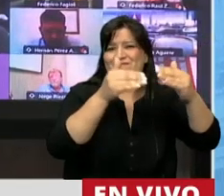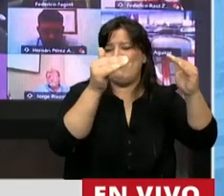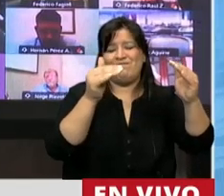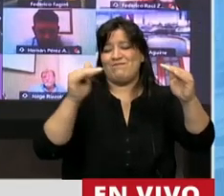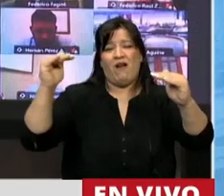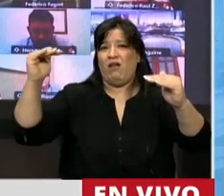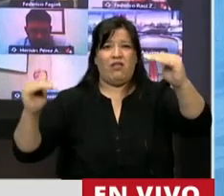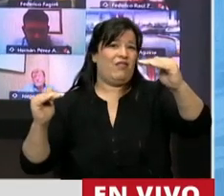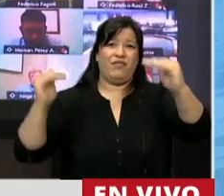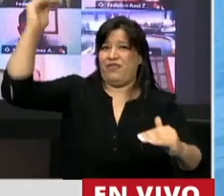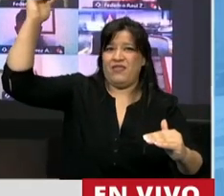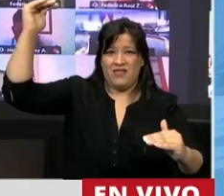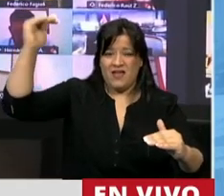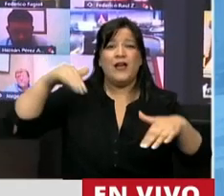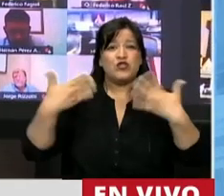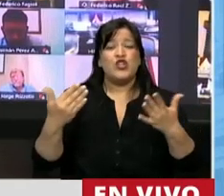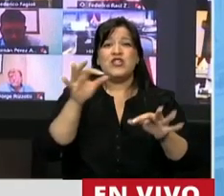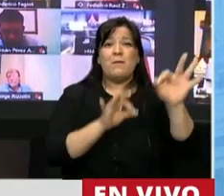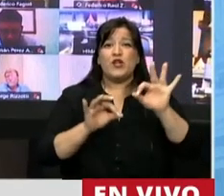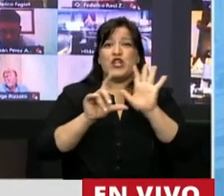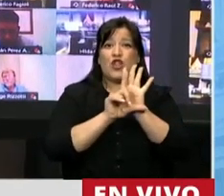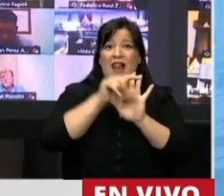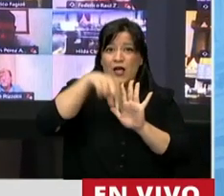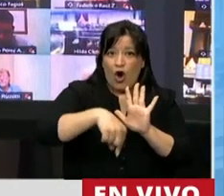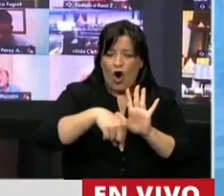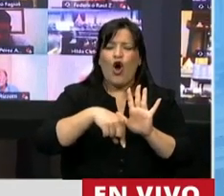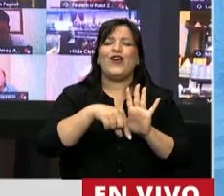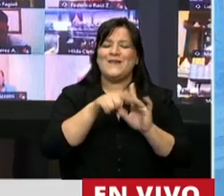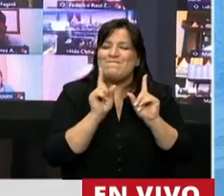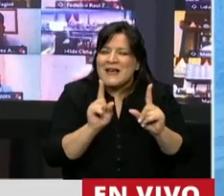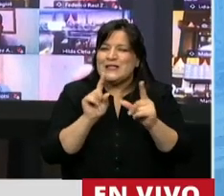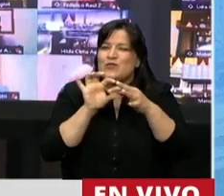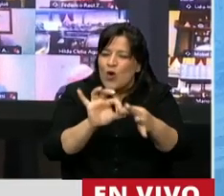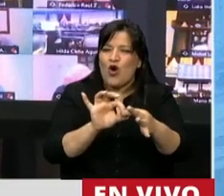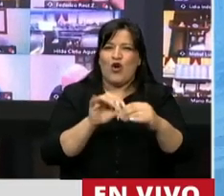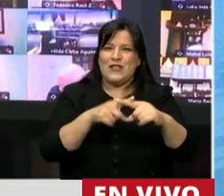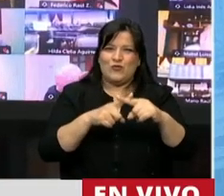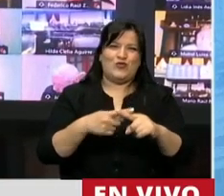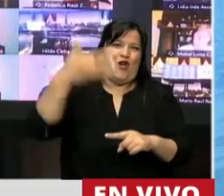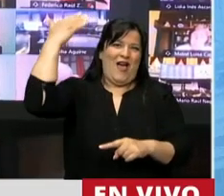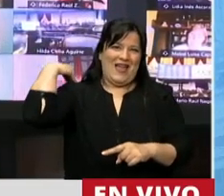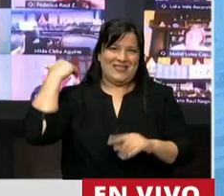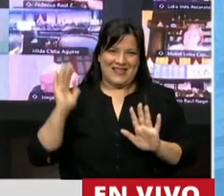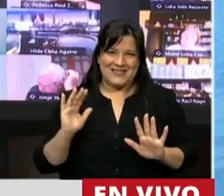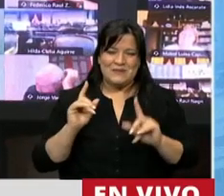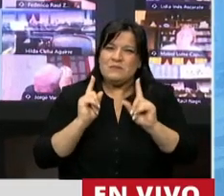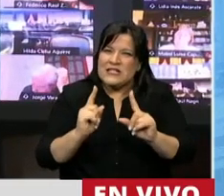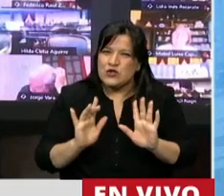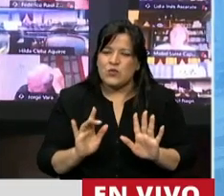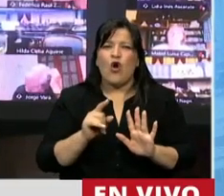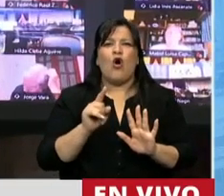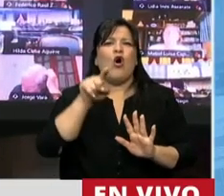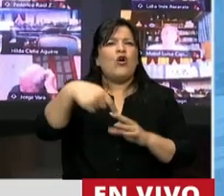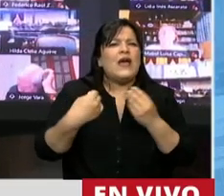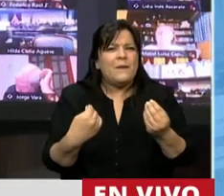definitiva, este proyecto de ley que hoy estamos tratando encarna en esa discusión, encarna en lo que ha